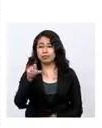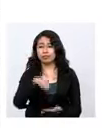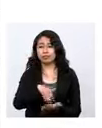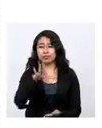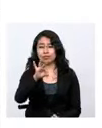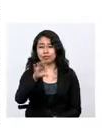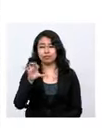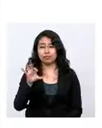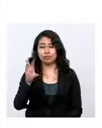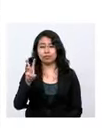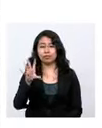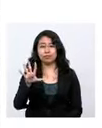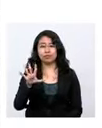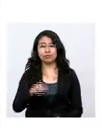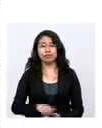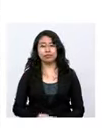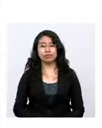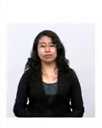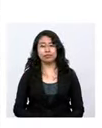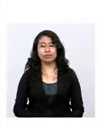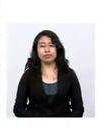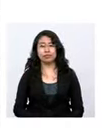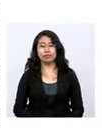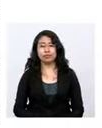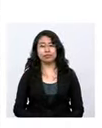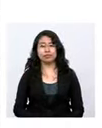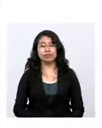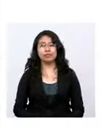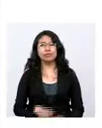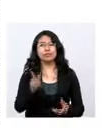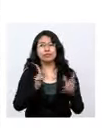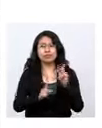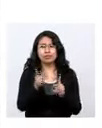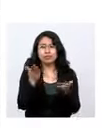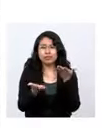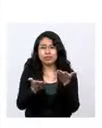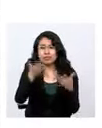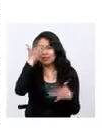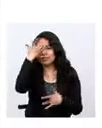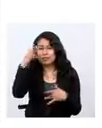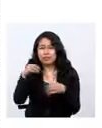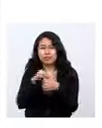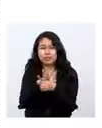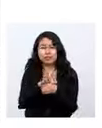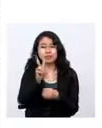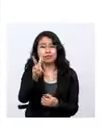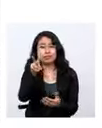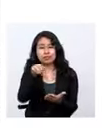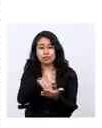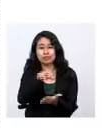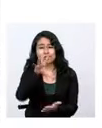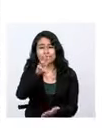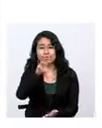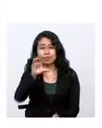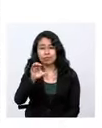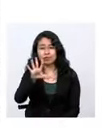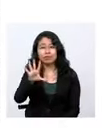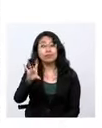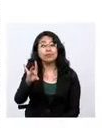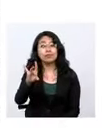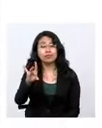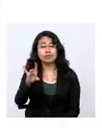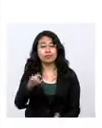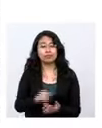.975. Los casos sospechosos suman hoy 2.658,